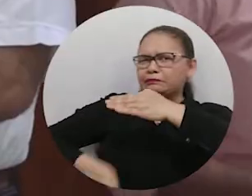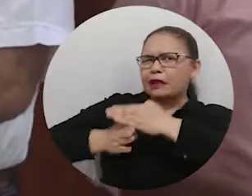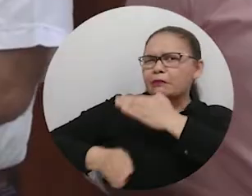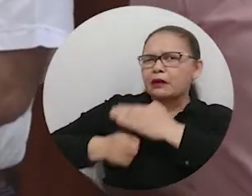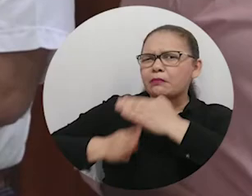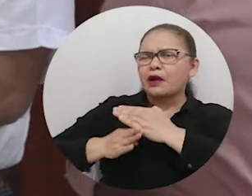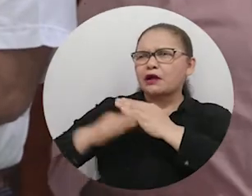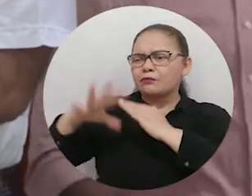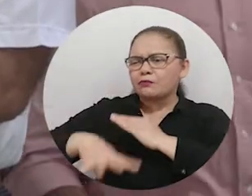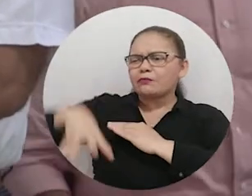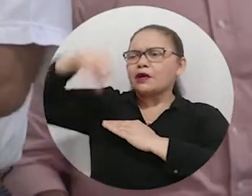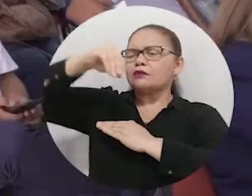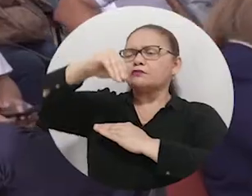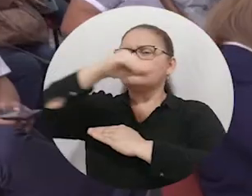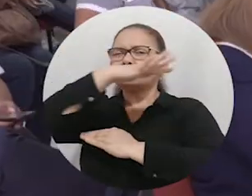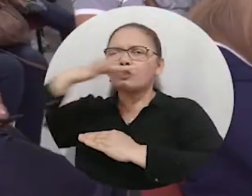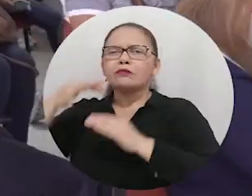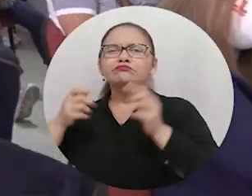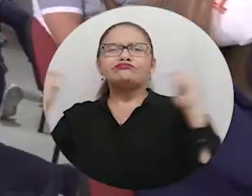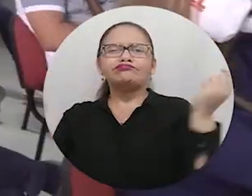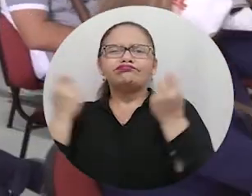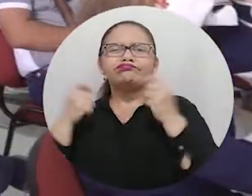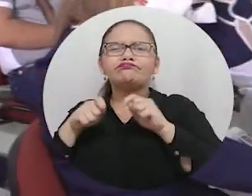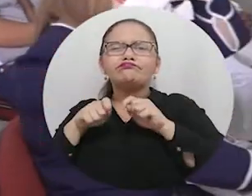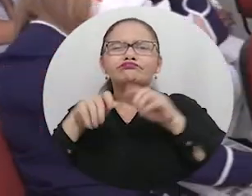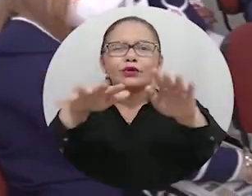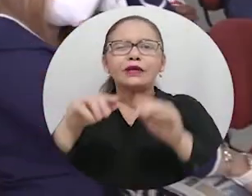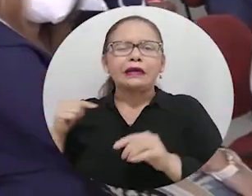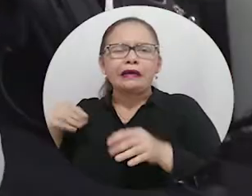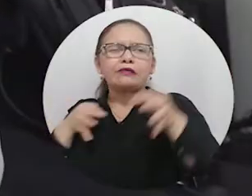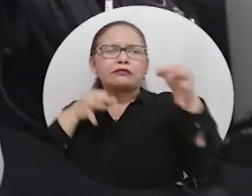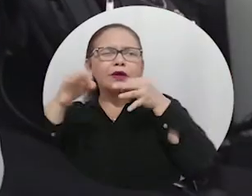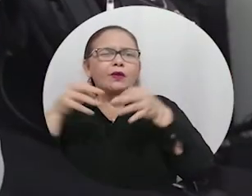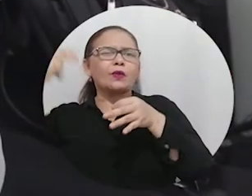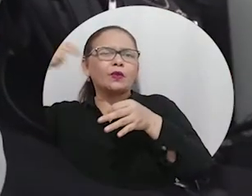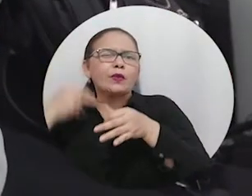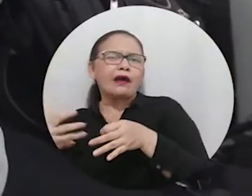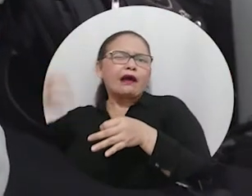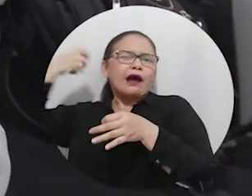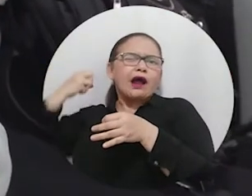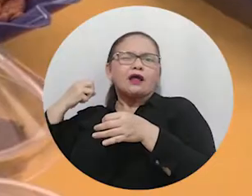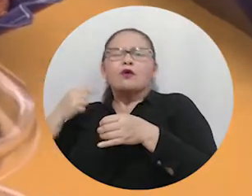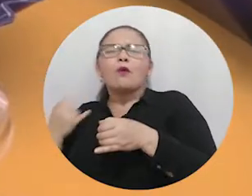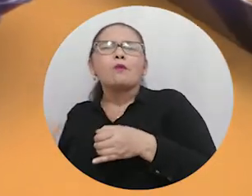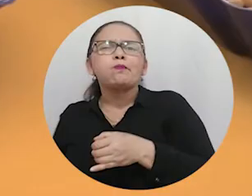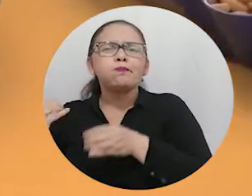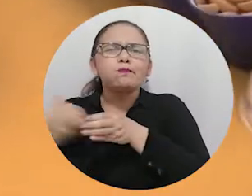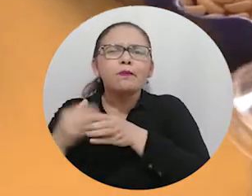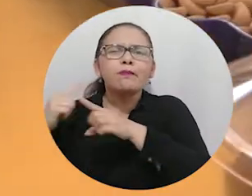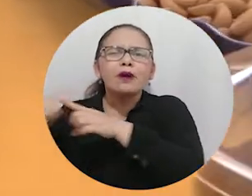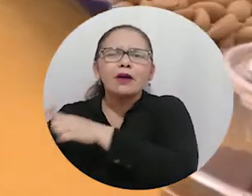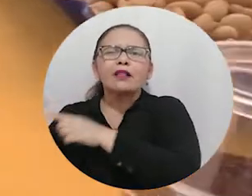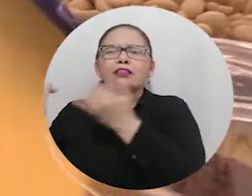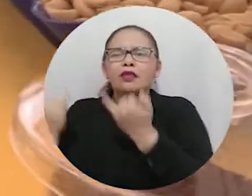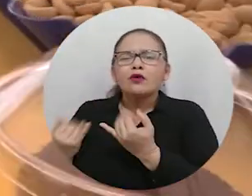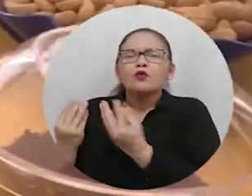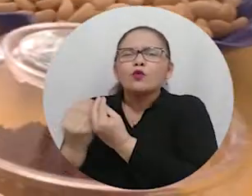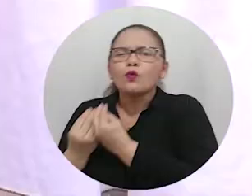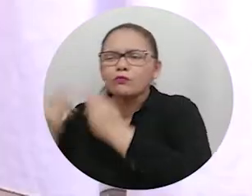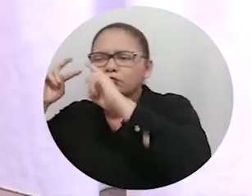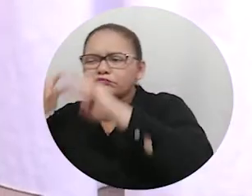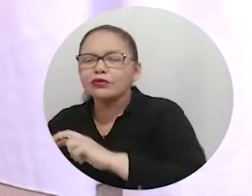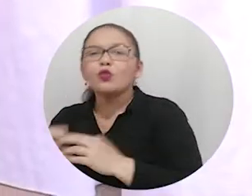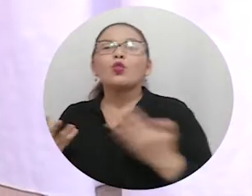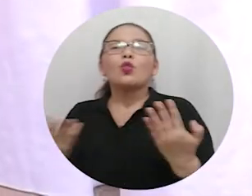orgánico. Magdalena Respira Café continuará propiciando espacios académicos para abordar el tema del café desde su historia, procesos organizativos,